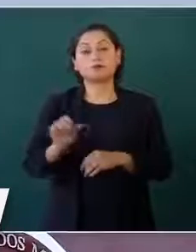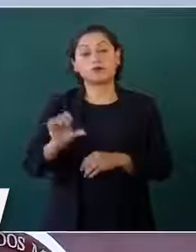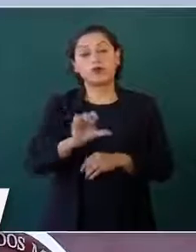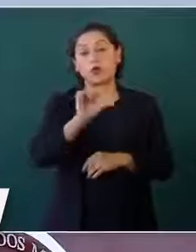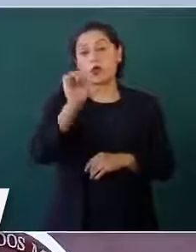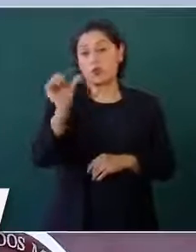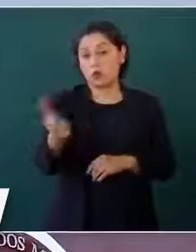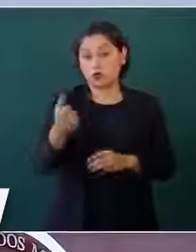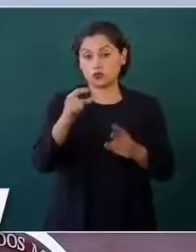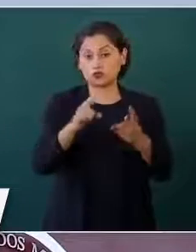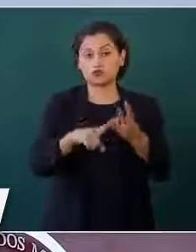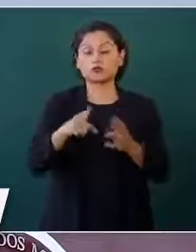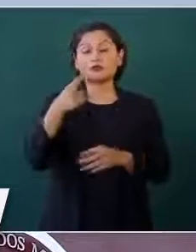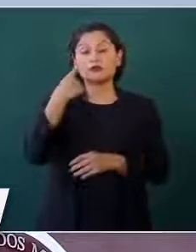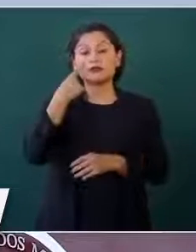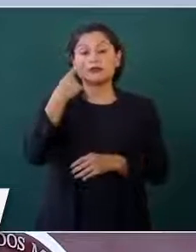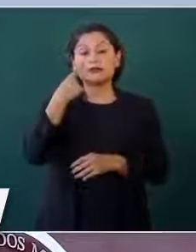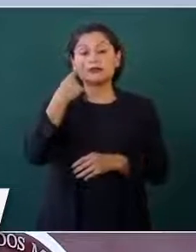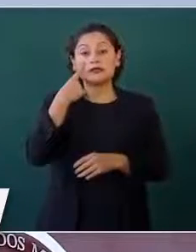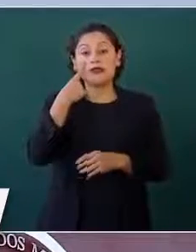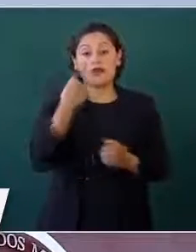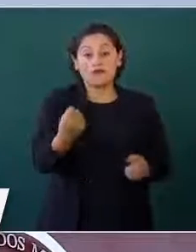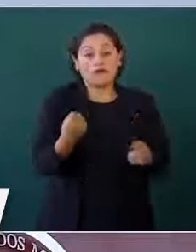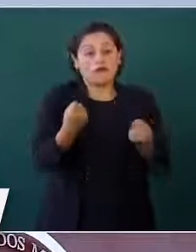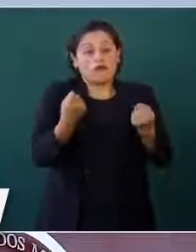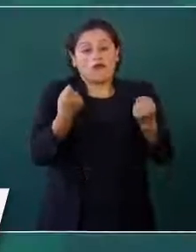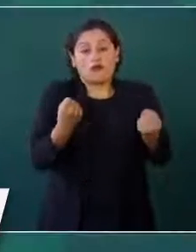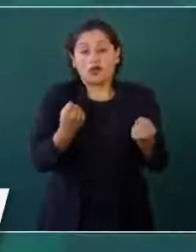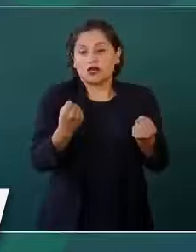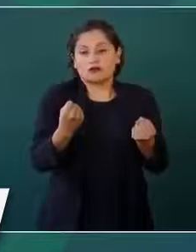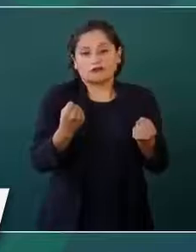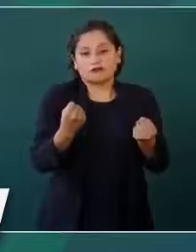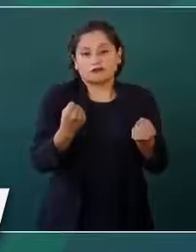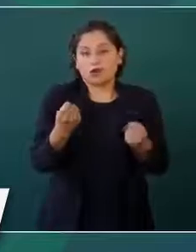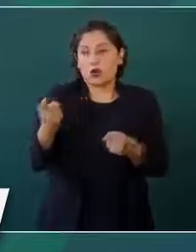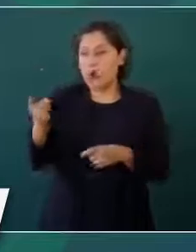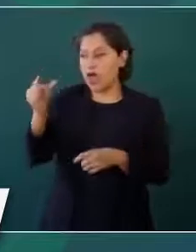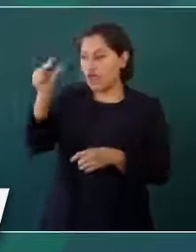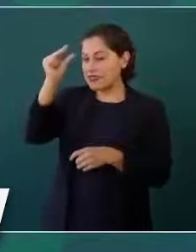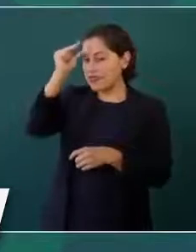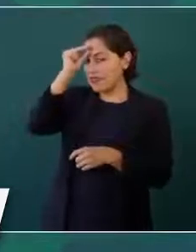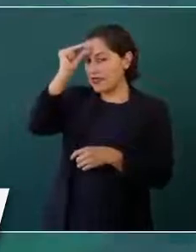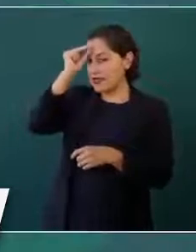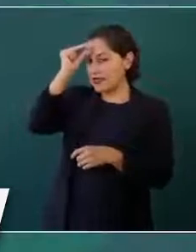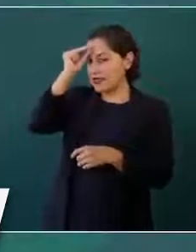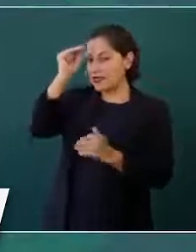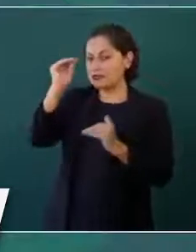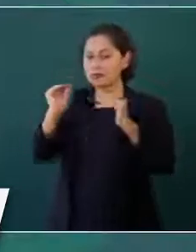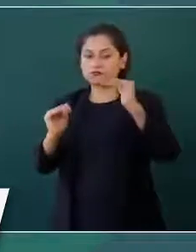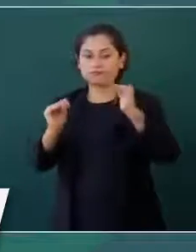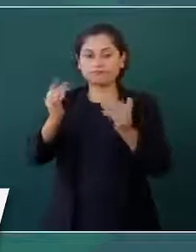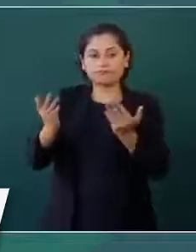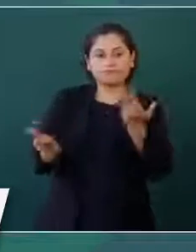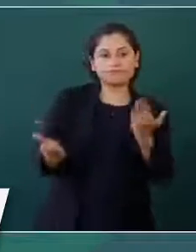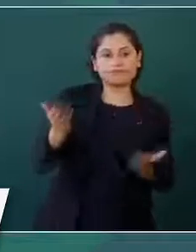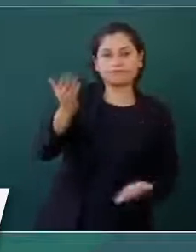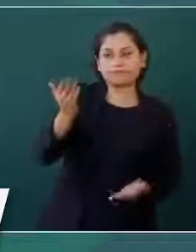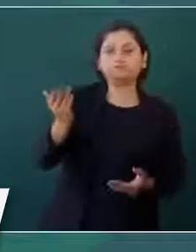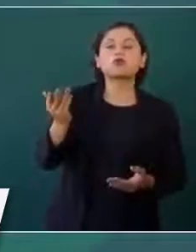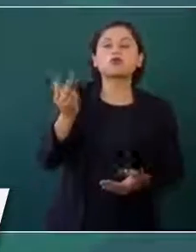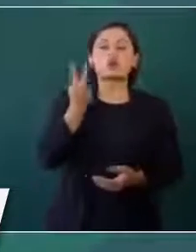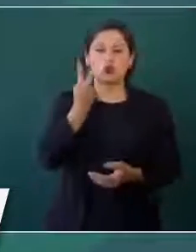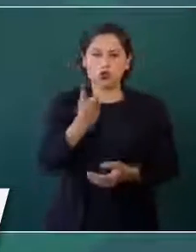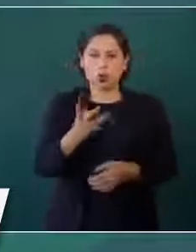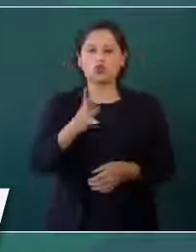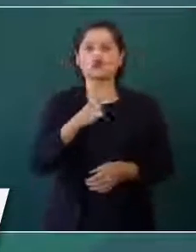inteligencia sobre fuerza. Hay mucha inteligencia, hay mucho trabajo de inteligencia